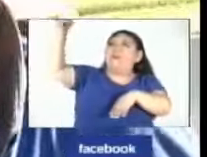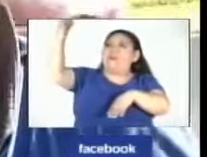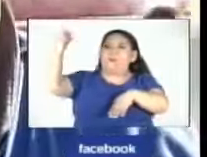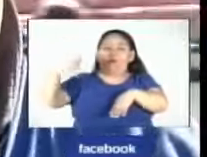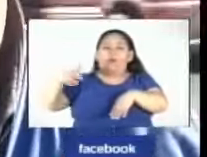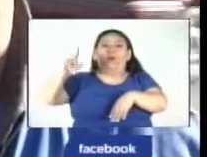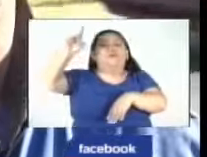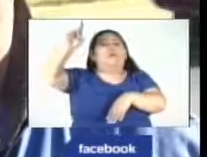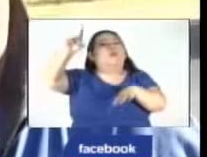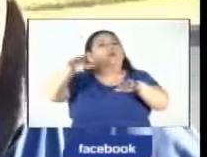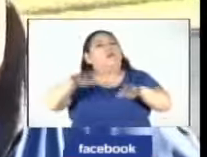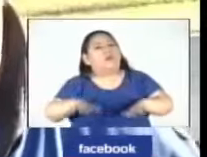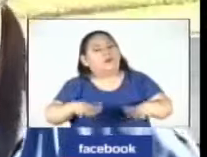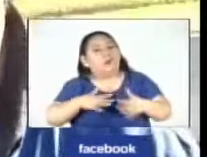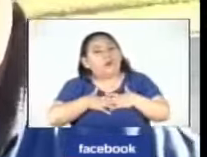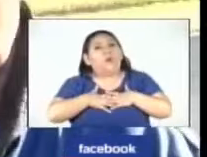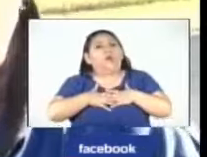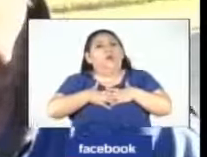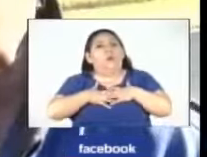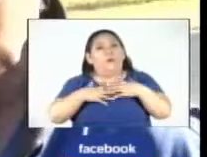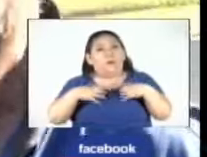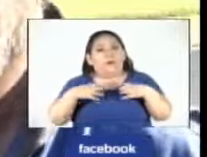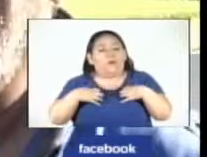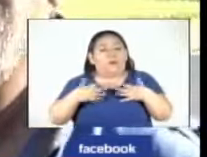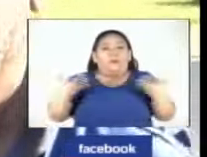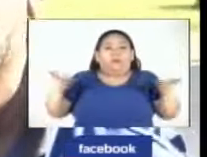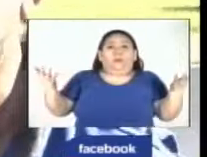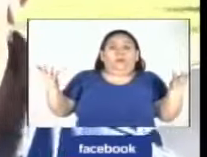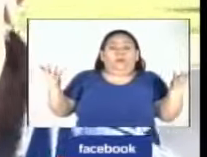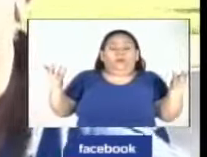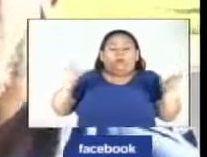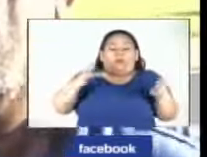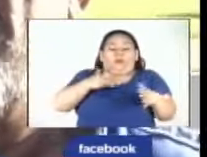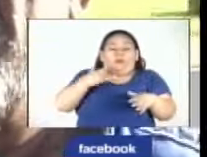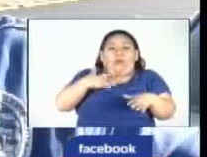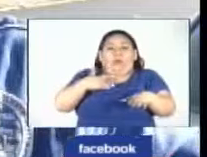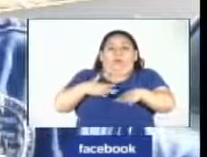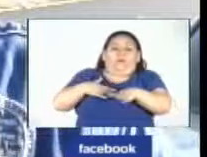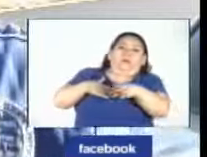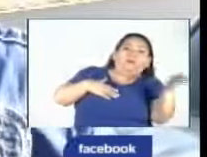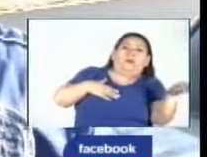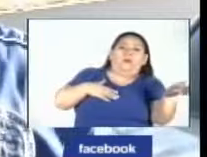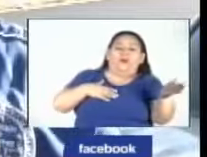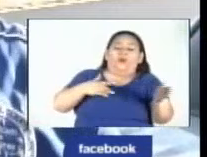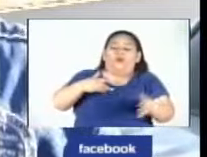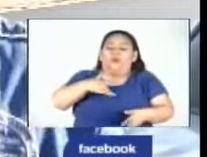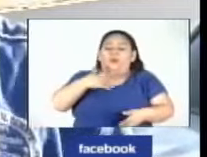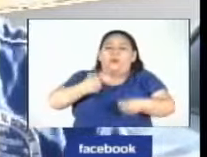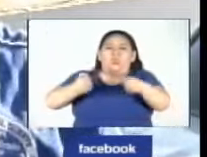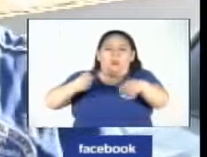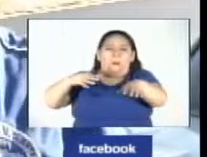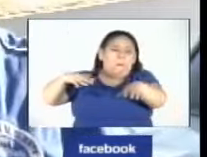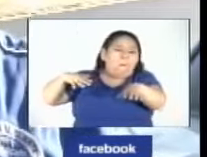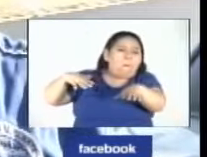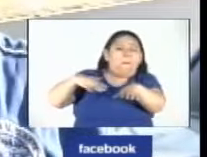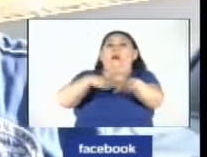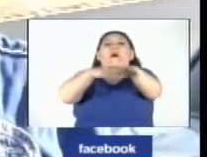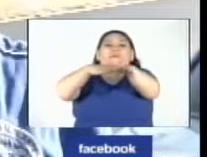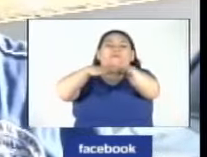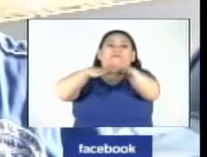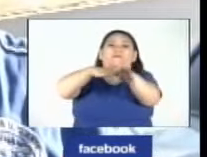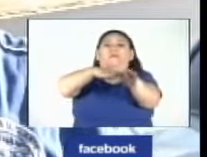semáforo. Gracias a Dios, pues estoy vivo, porque yo sentí que iba a dar vuelta. Yo sentí el porrazo, ya no,